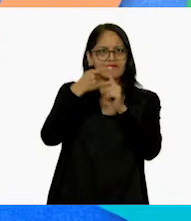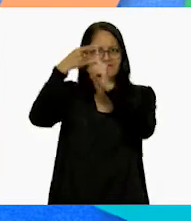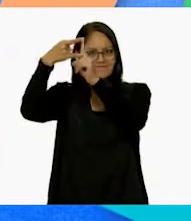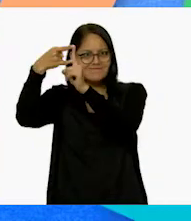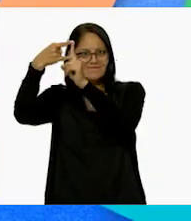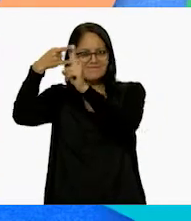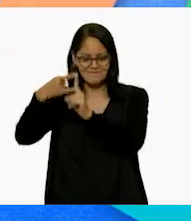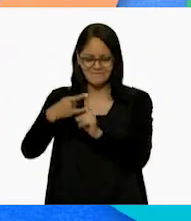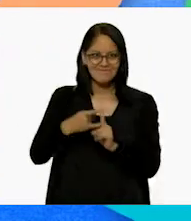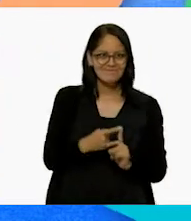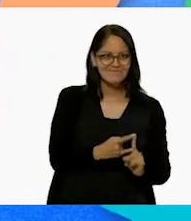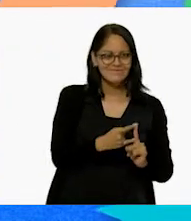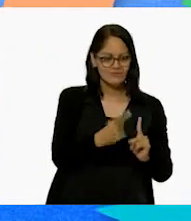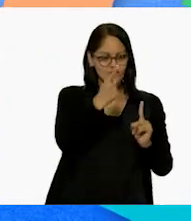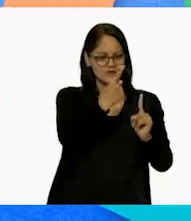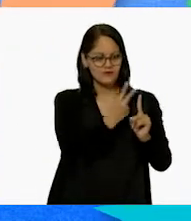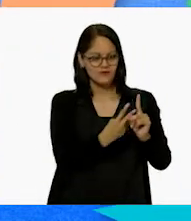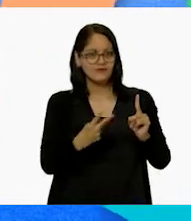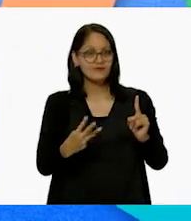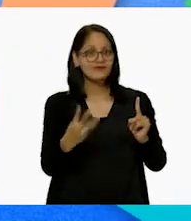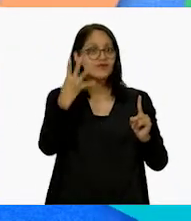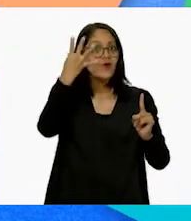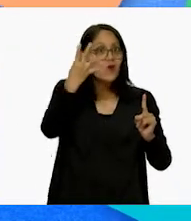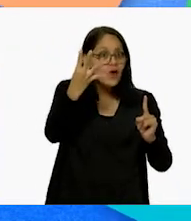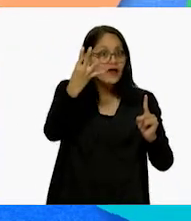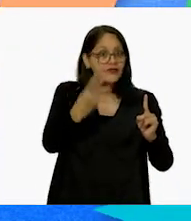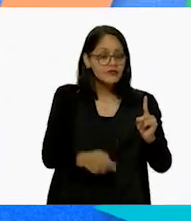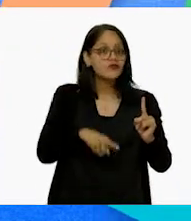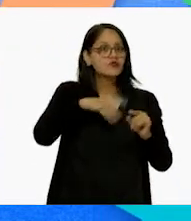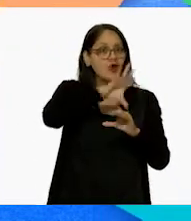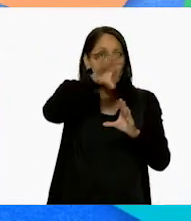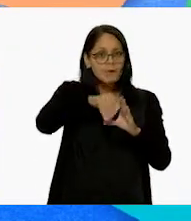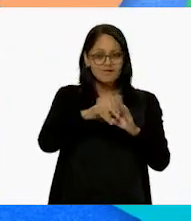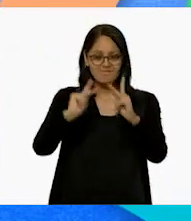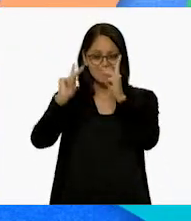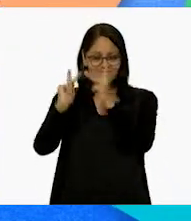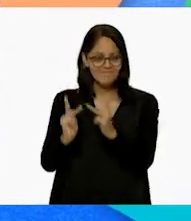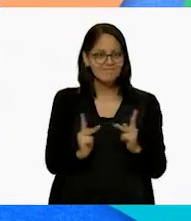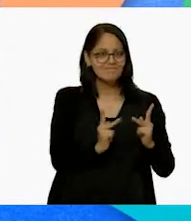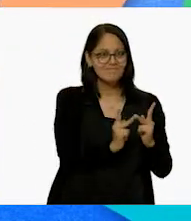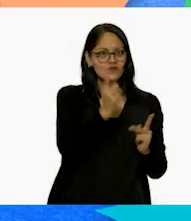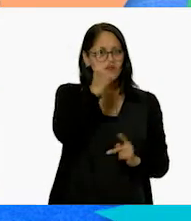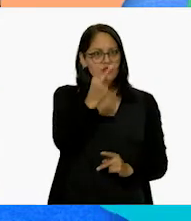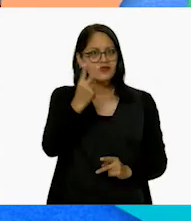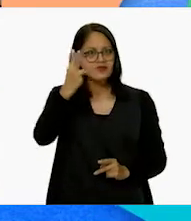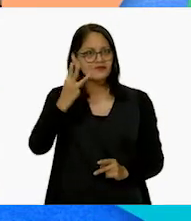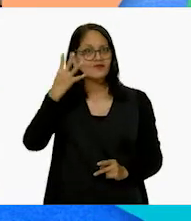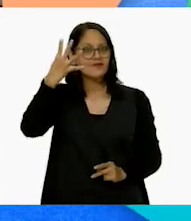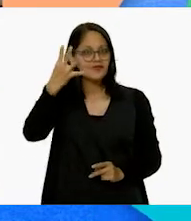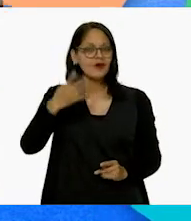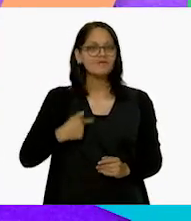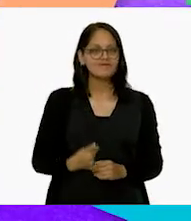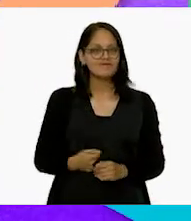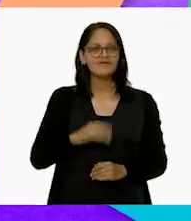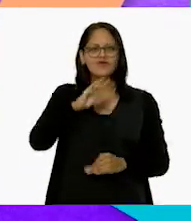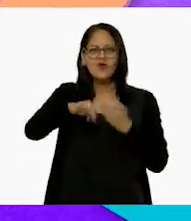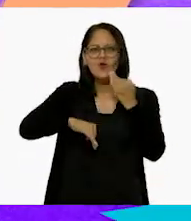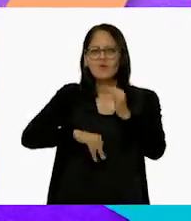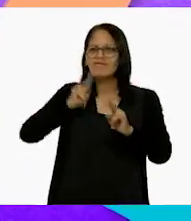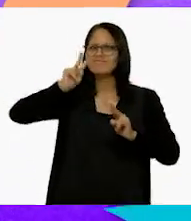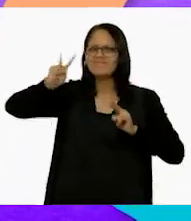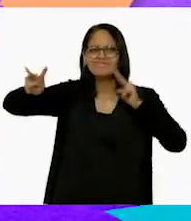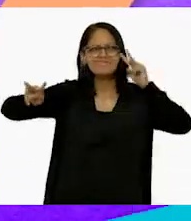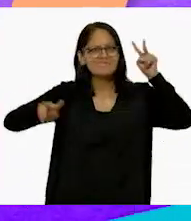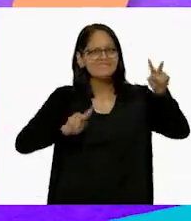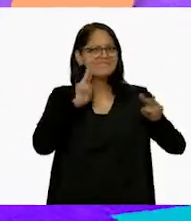cuadrado, el cuadrado tiene cuatro lados, son todos iguales, uno, dos, tres y cuatro. Todo lo